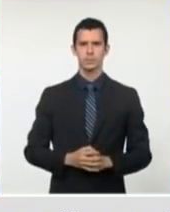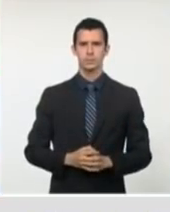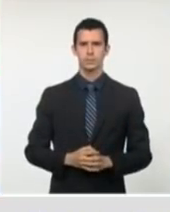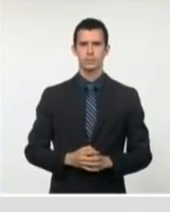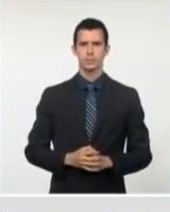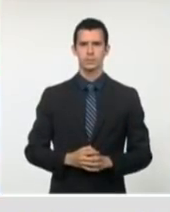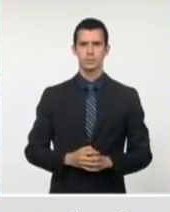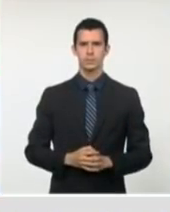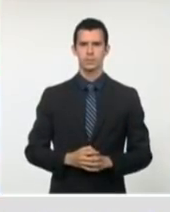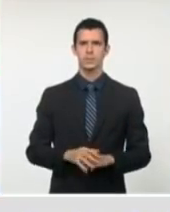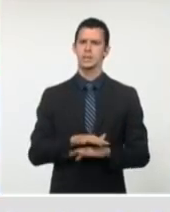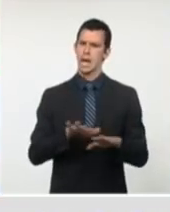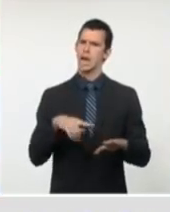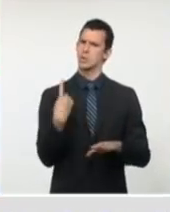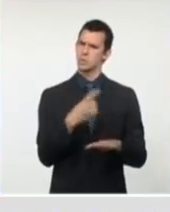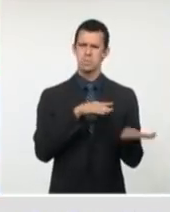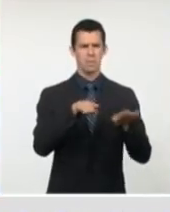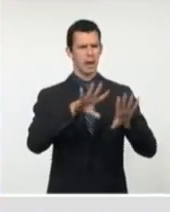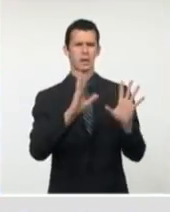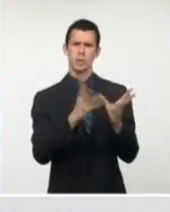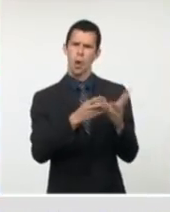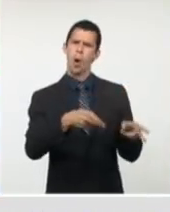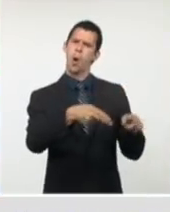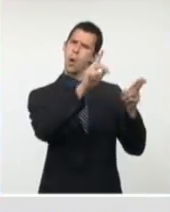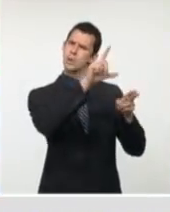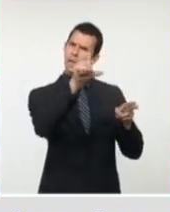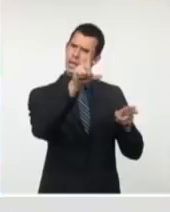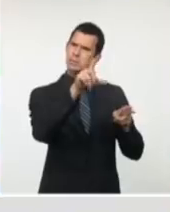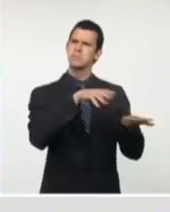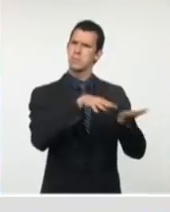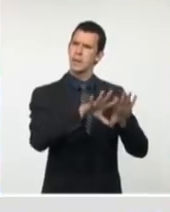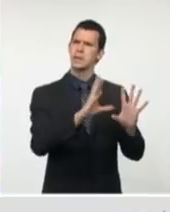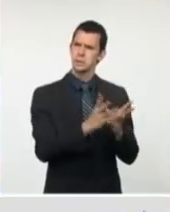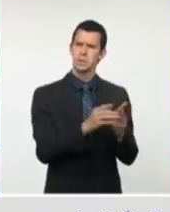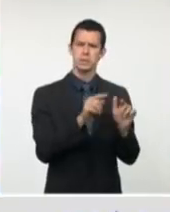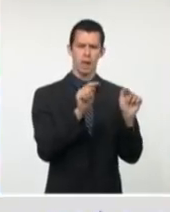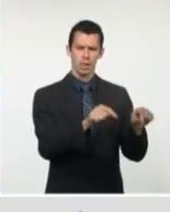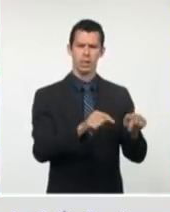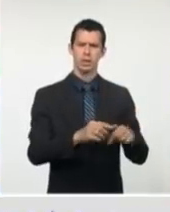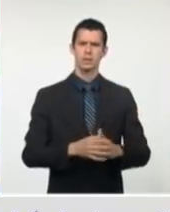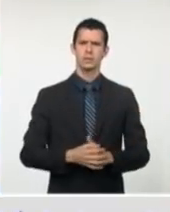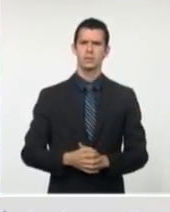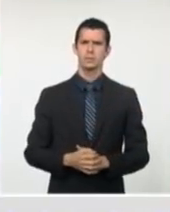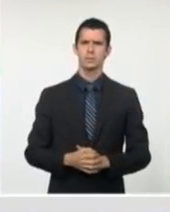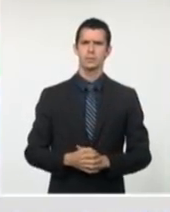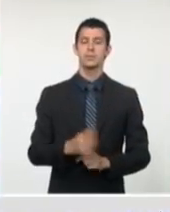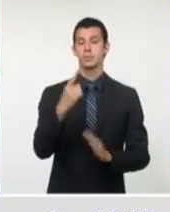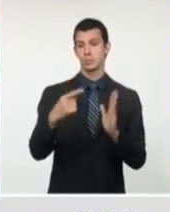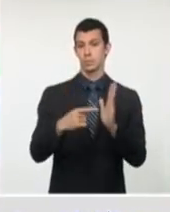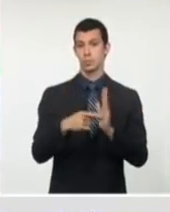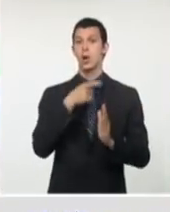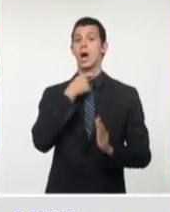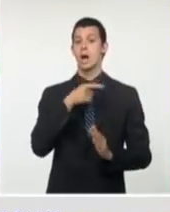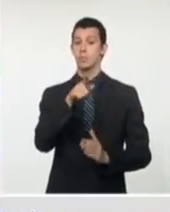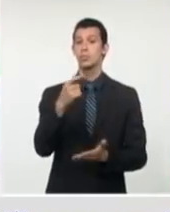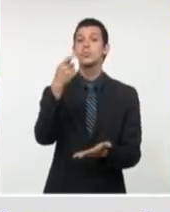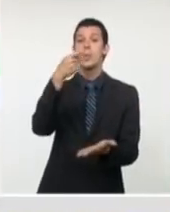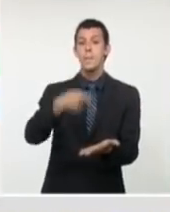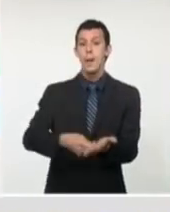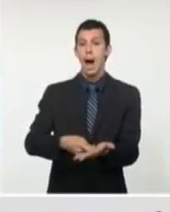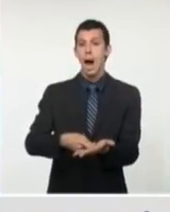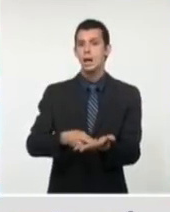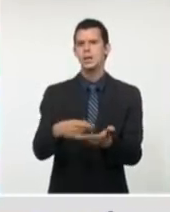que se han ido preparando para eso, asumiendo el costo en MLC del paquete de